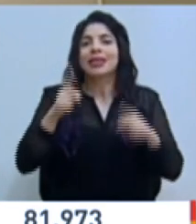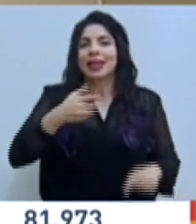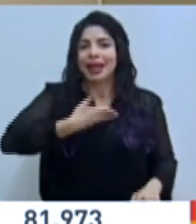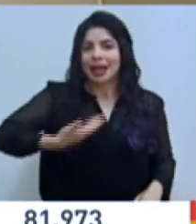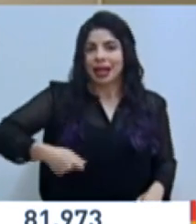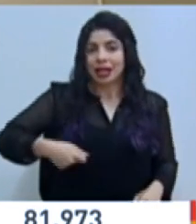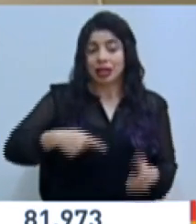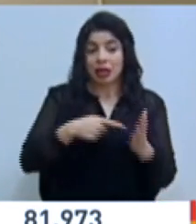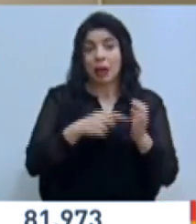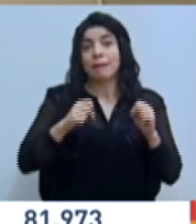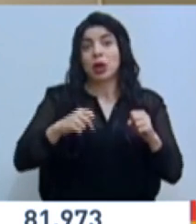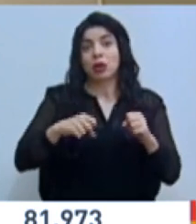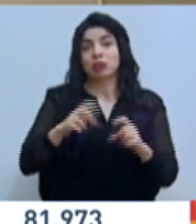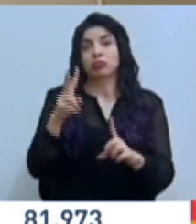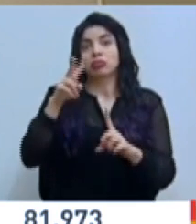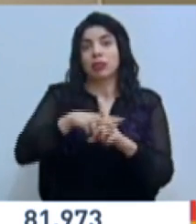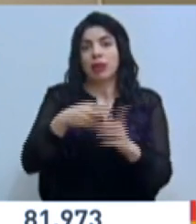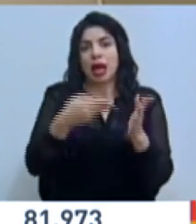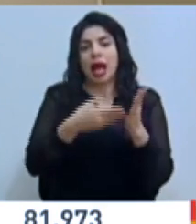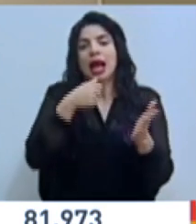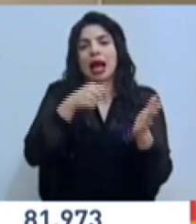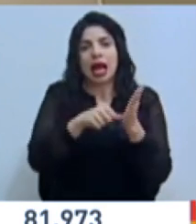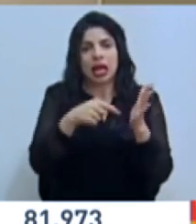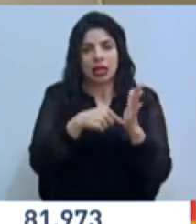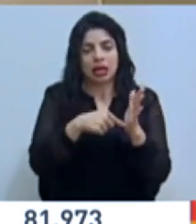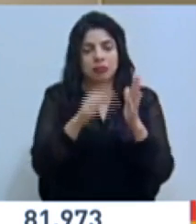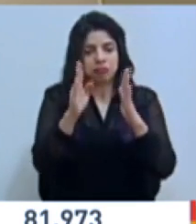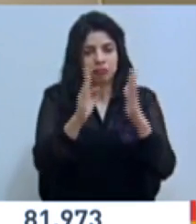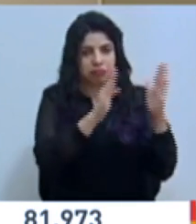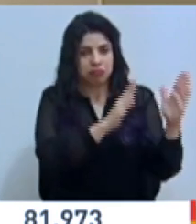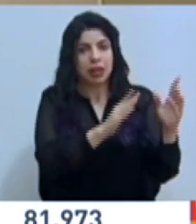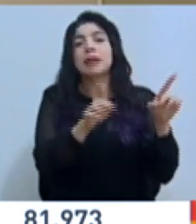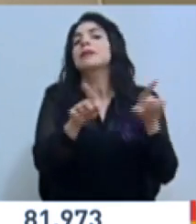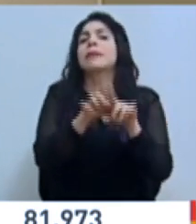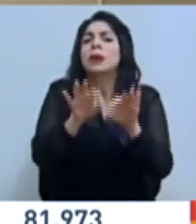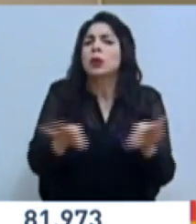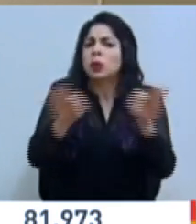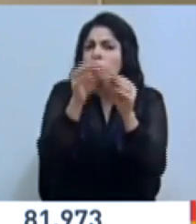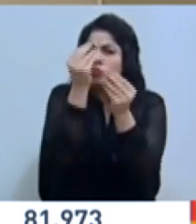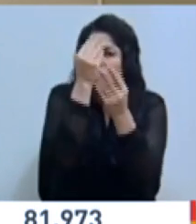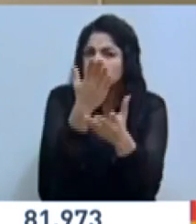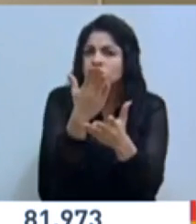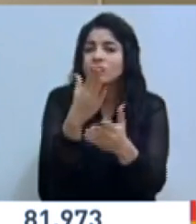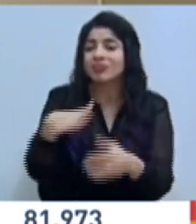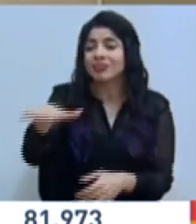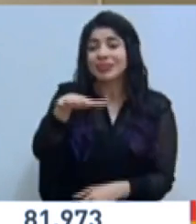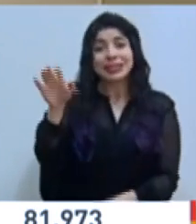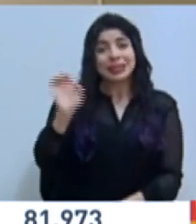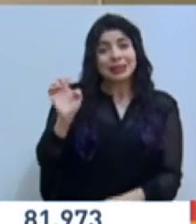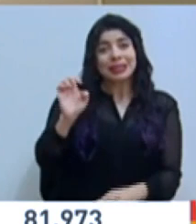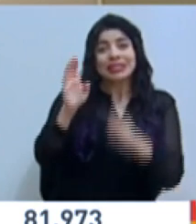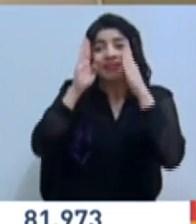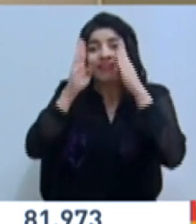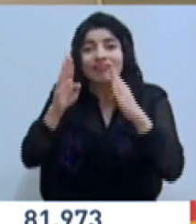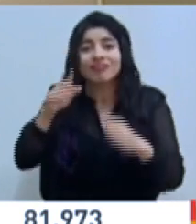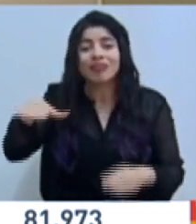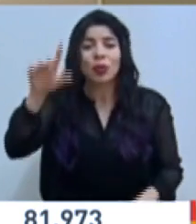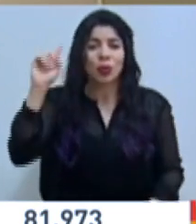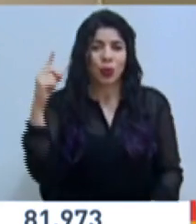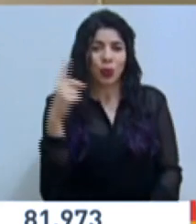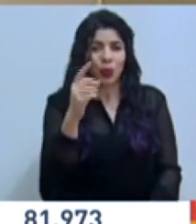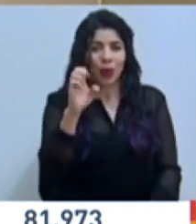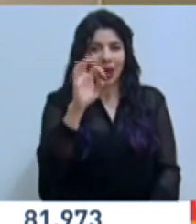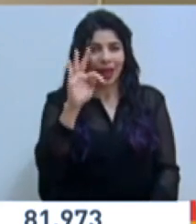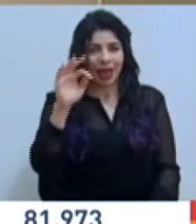aplicadas a través de esta carta. Importante además mencionar que en el marco de la atención de la emergencia por el huracán ETA